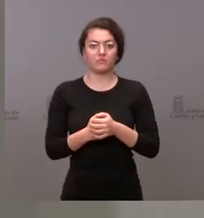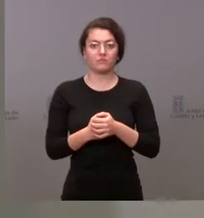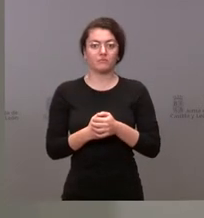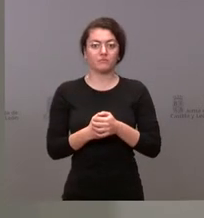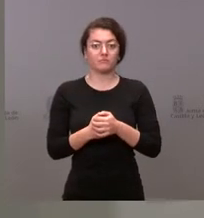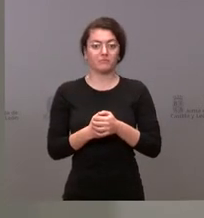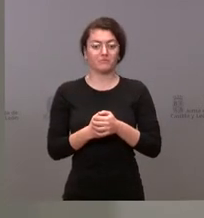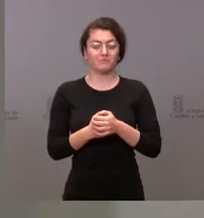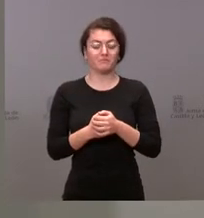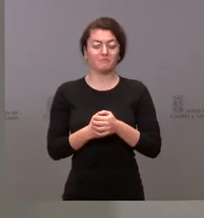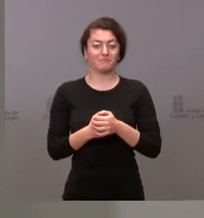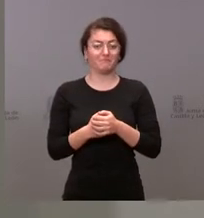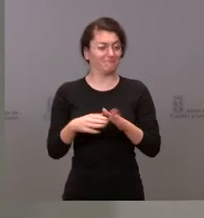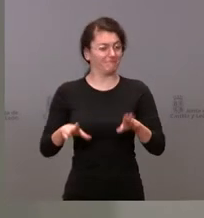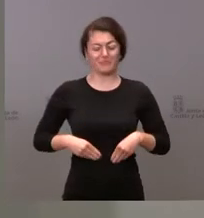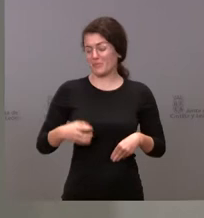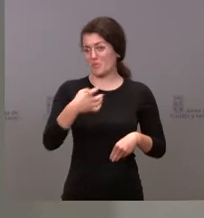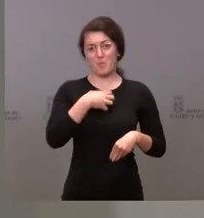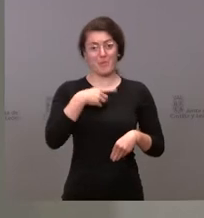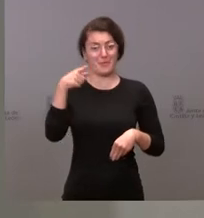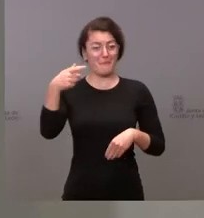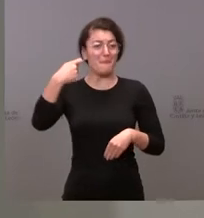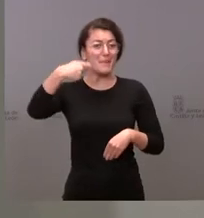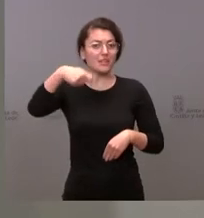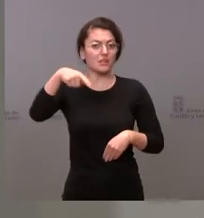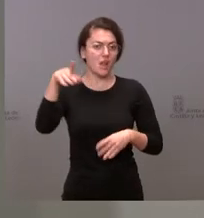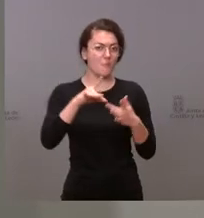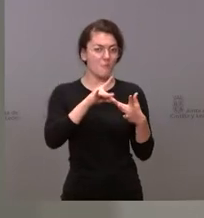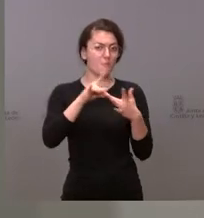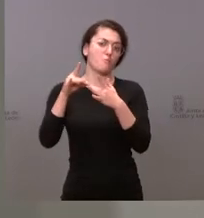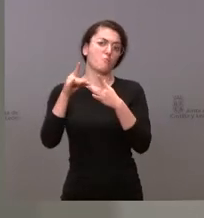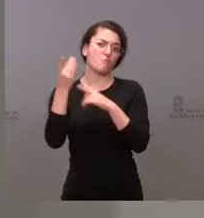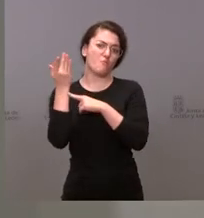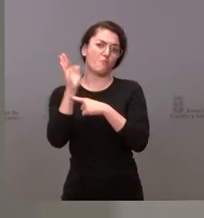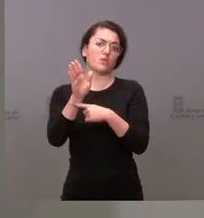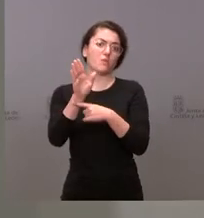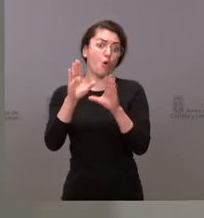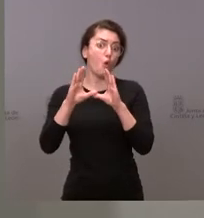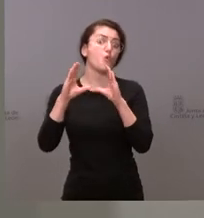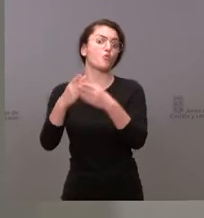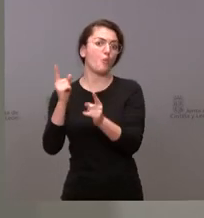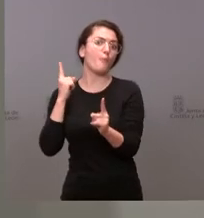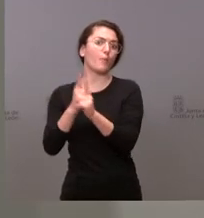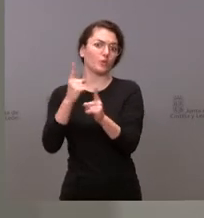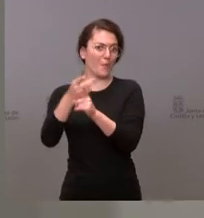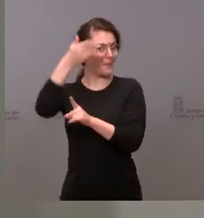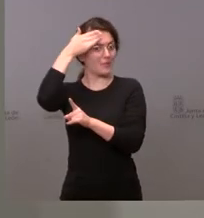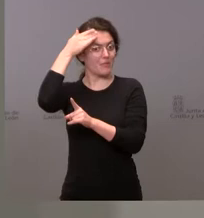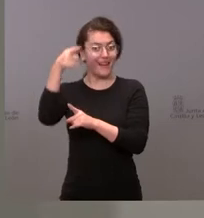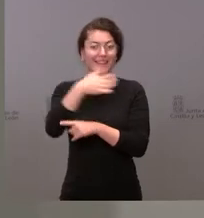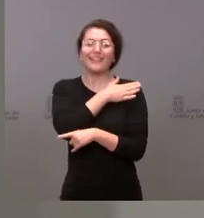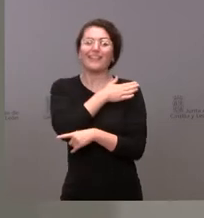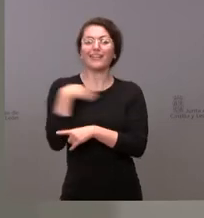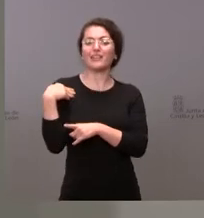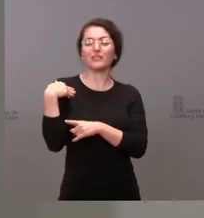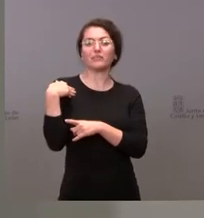que el presidente, que el portavoz del principal grupo de la oposición, de quien quiere, quien aspira a gobernar esta